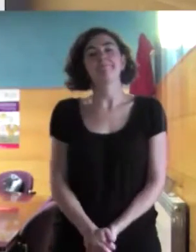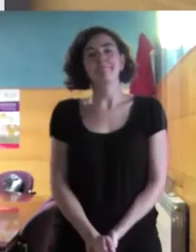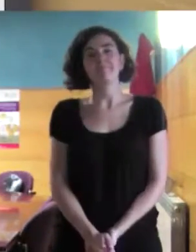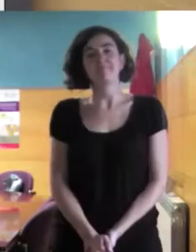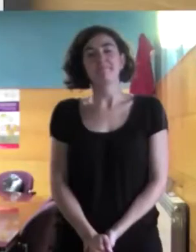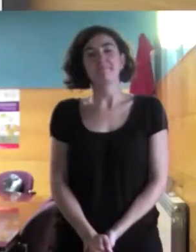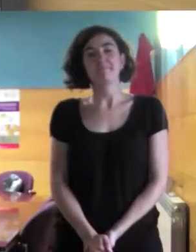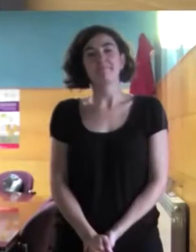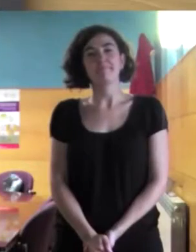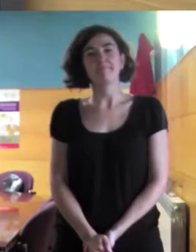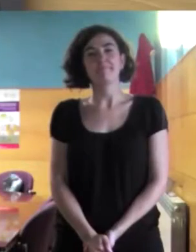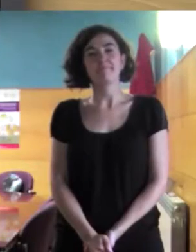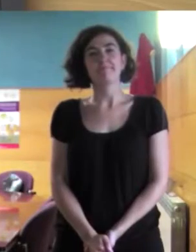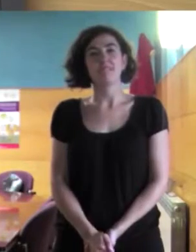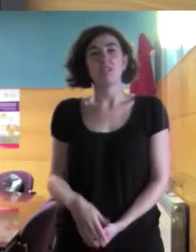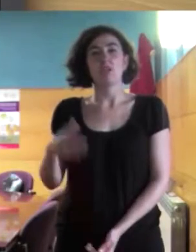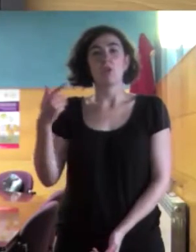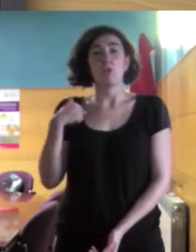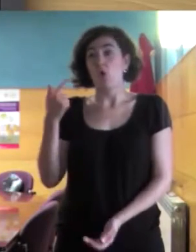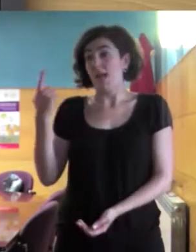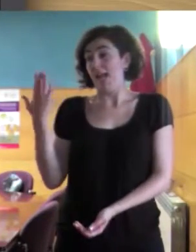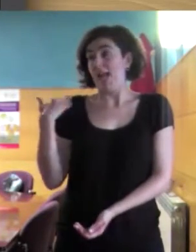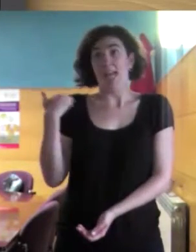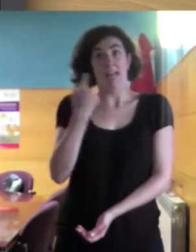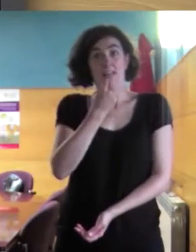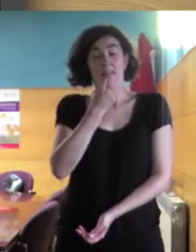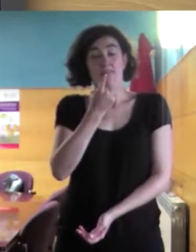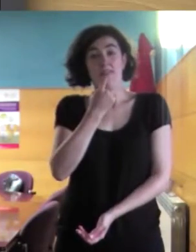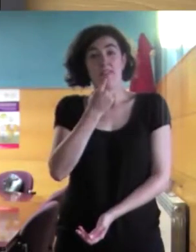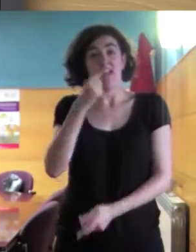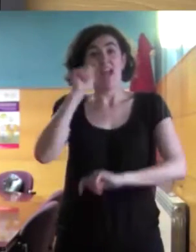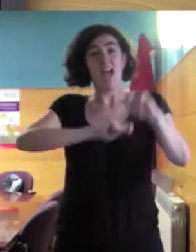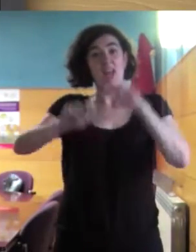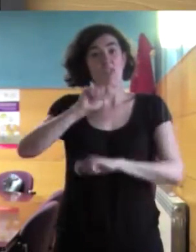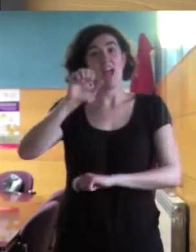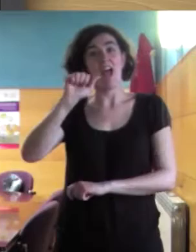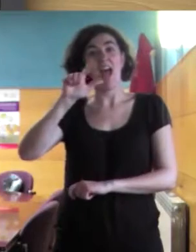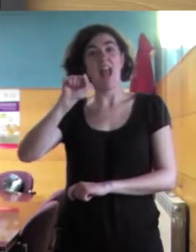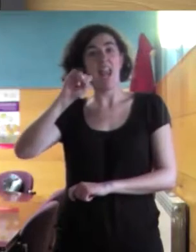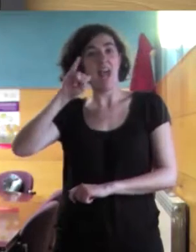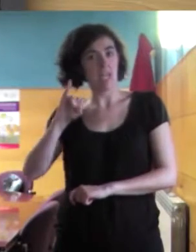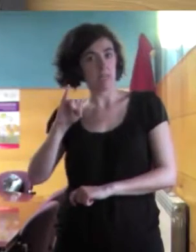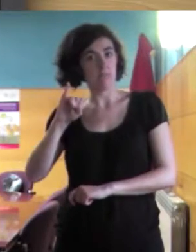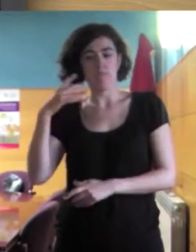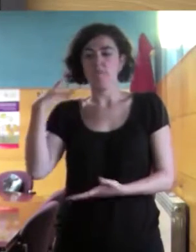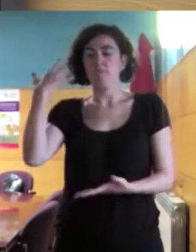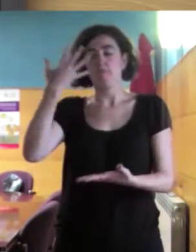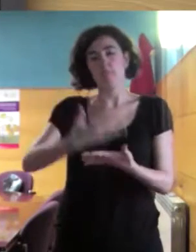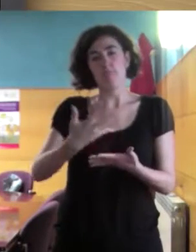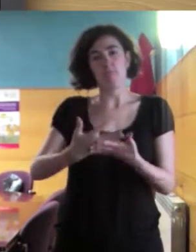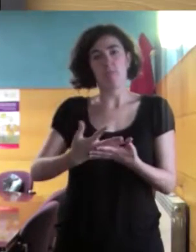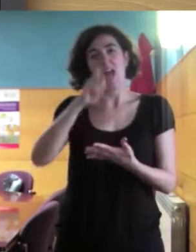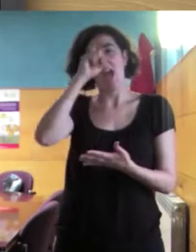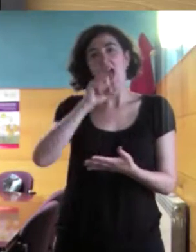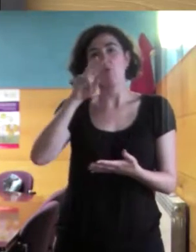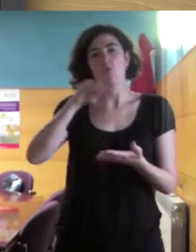Es como dice Solanda, termina de decir, en la asociación ALAI hemos venido trabajando desde el